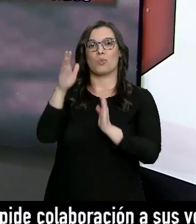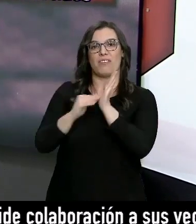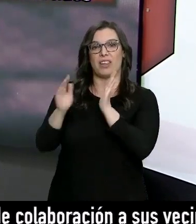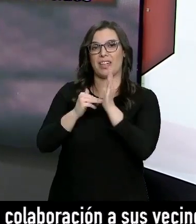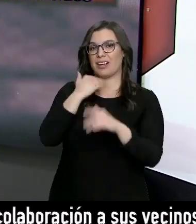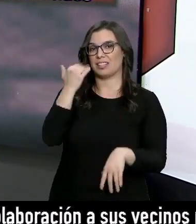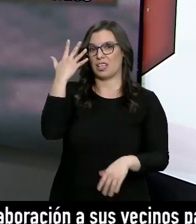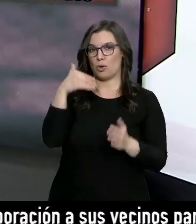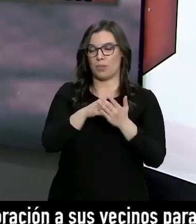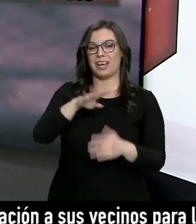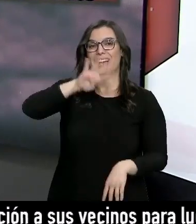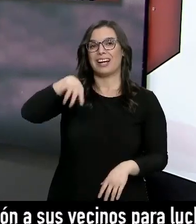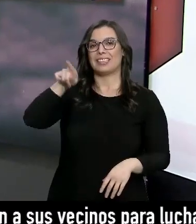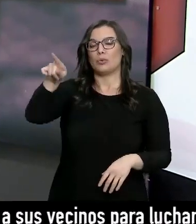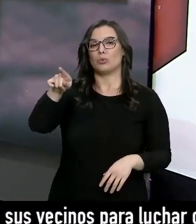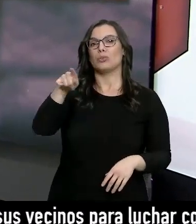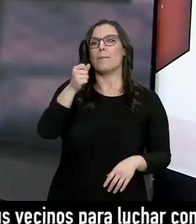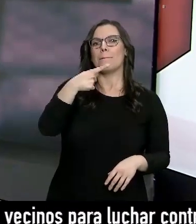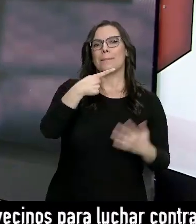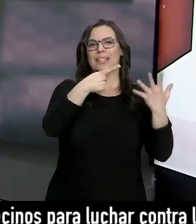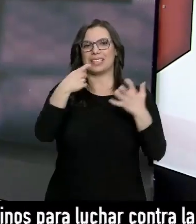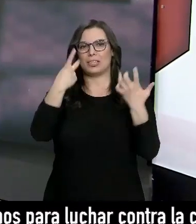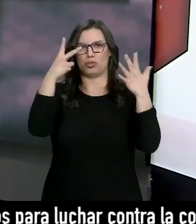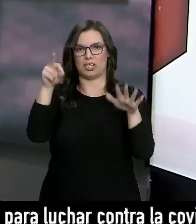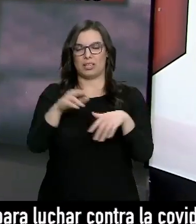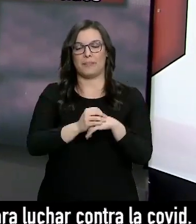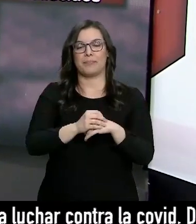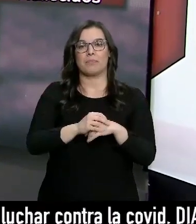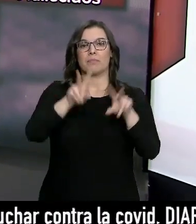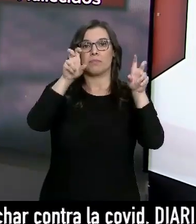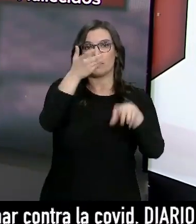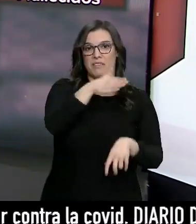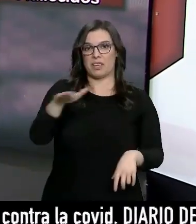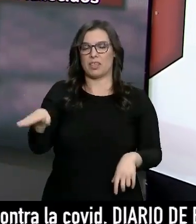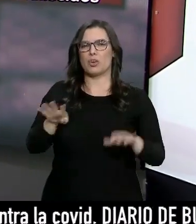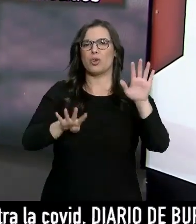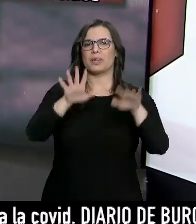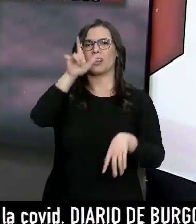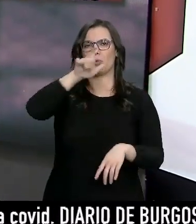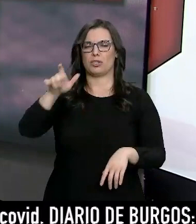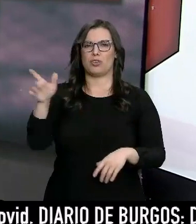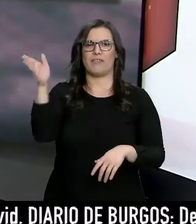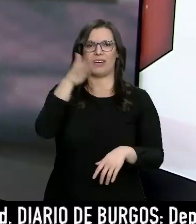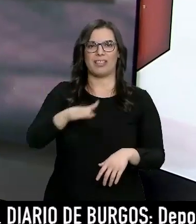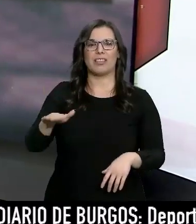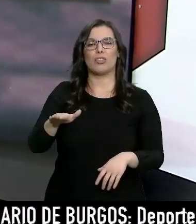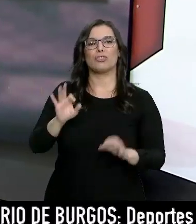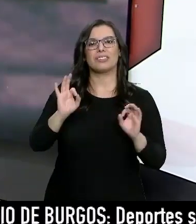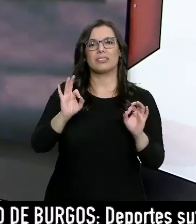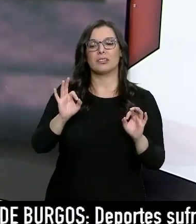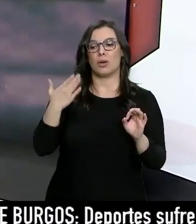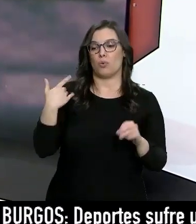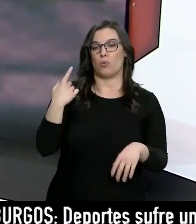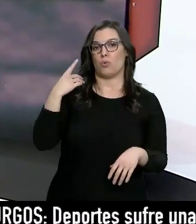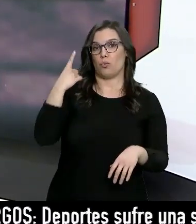5.000 y Cataluña suma 1.670. En cuanto a los fallecidos, 95 personas han muerto en el